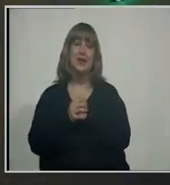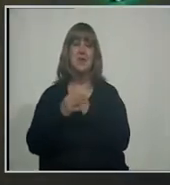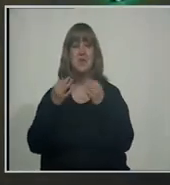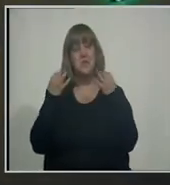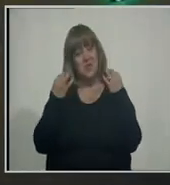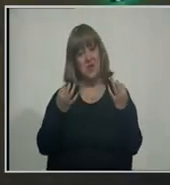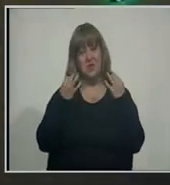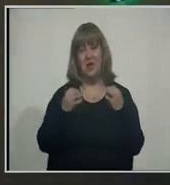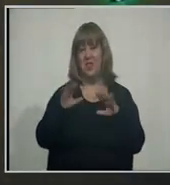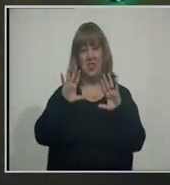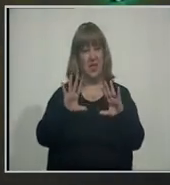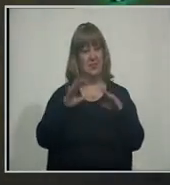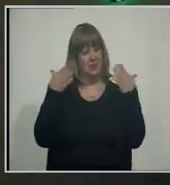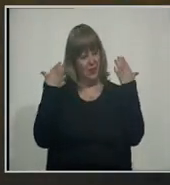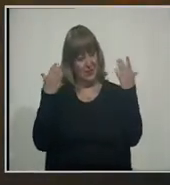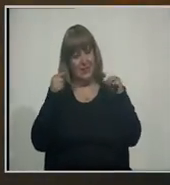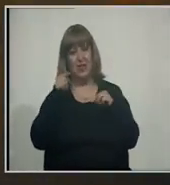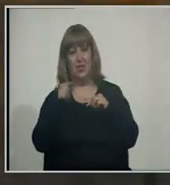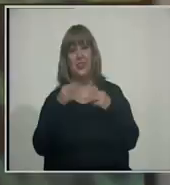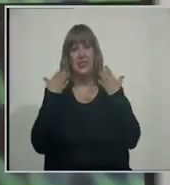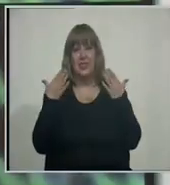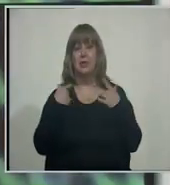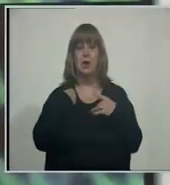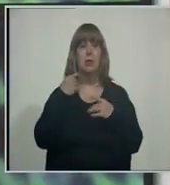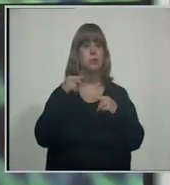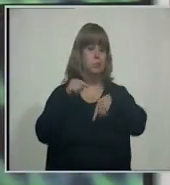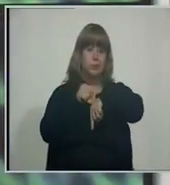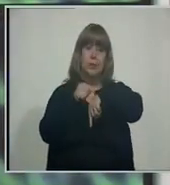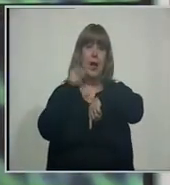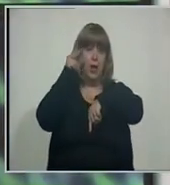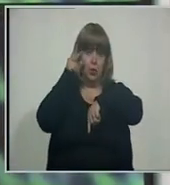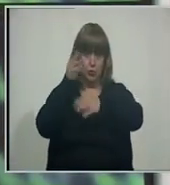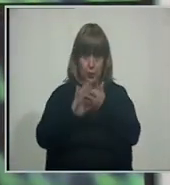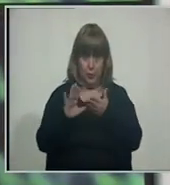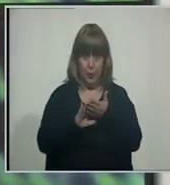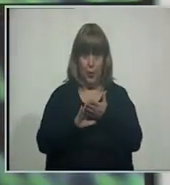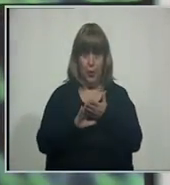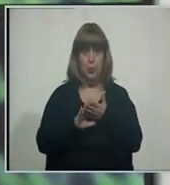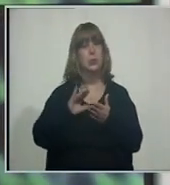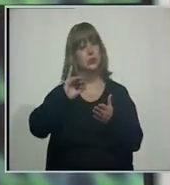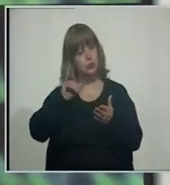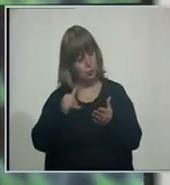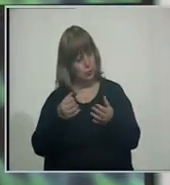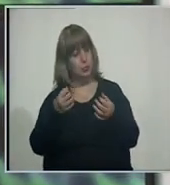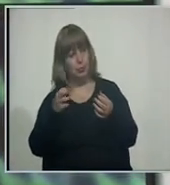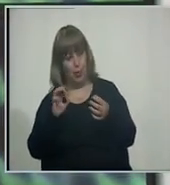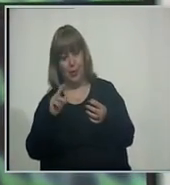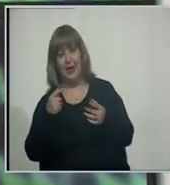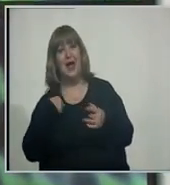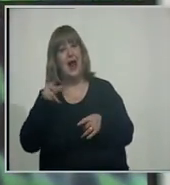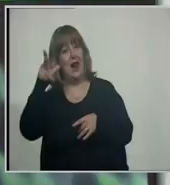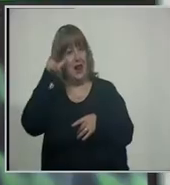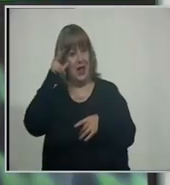feliz como siempre para usted, Pedro Daniel Maza. Un placer y nos vemos a las 8, ¿le parece? Para mí es verdaderamente también un placer.